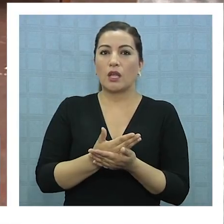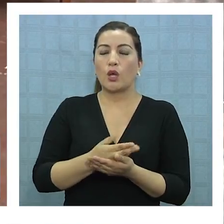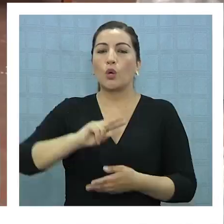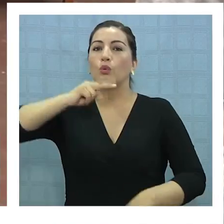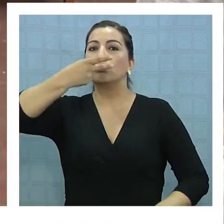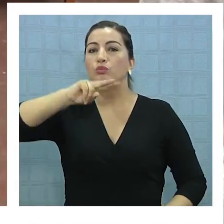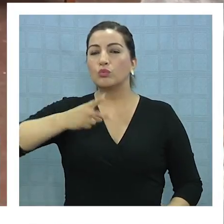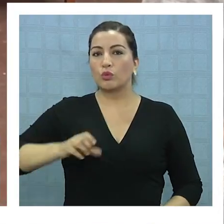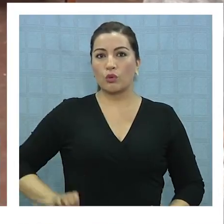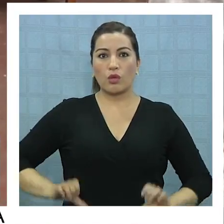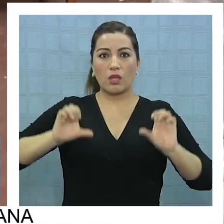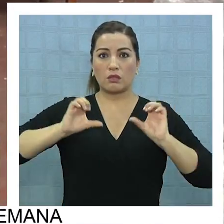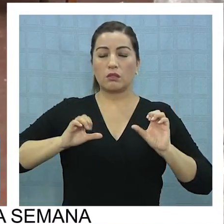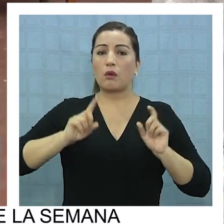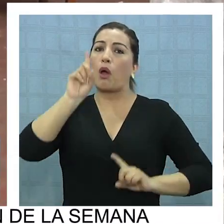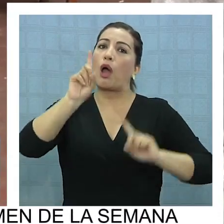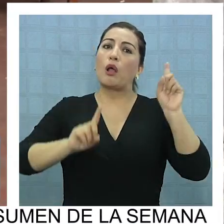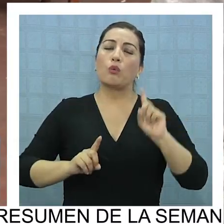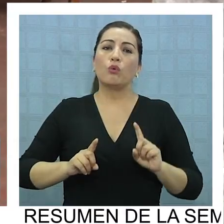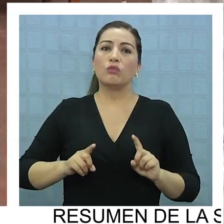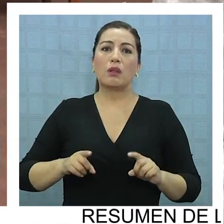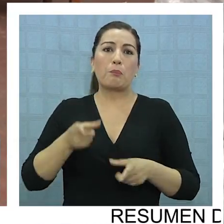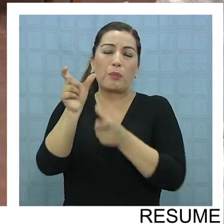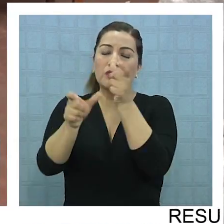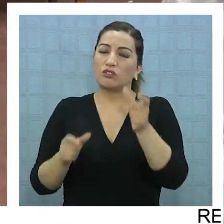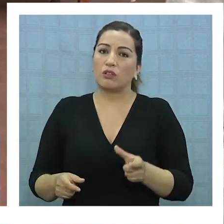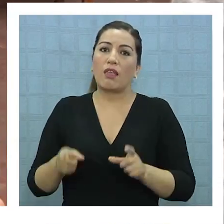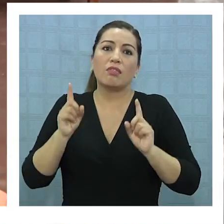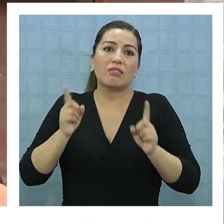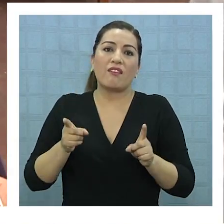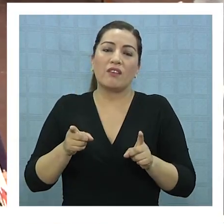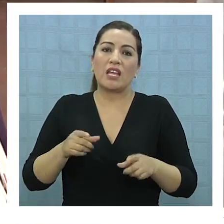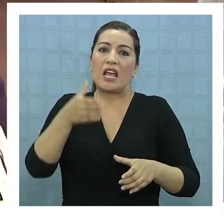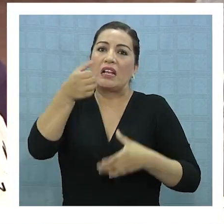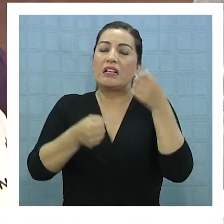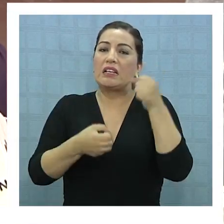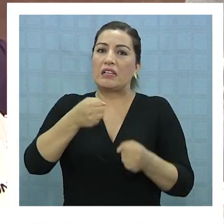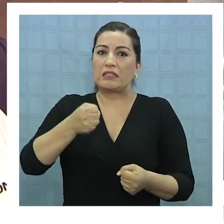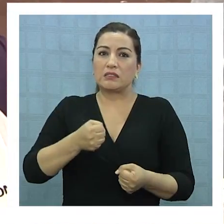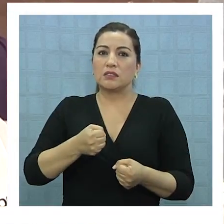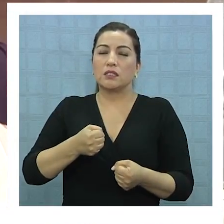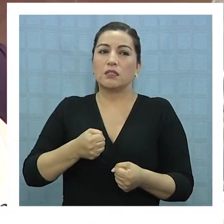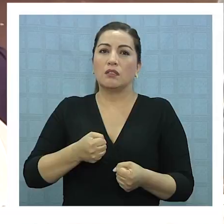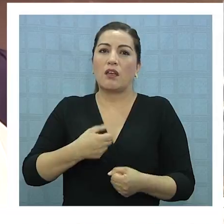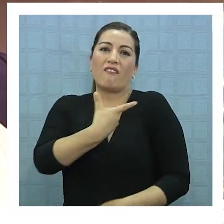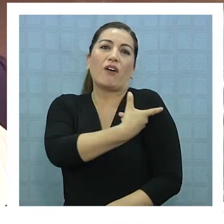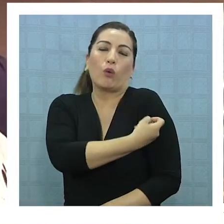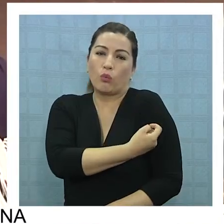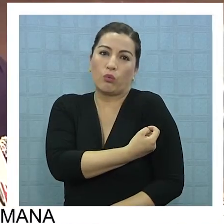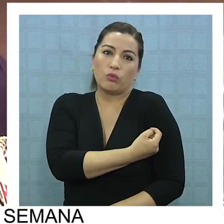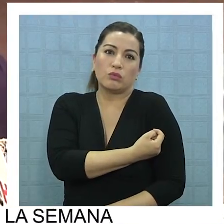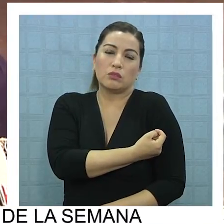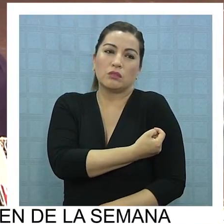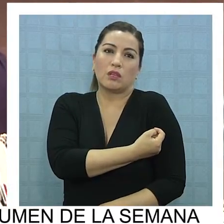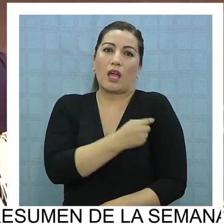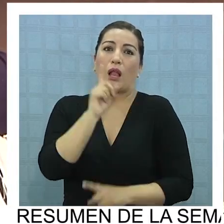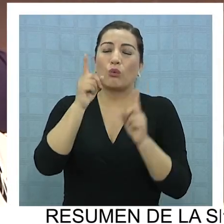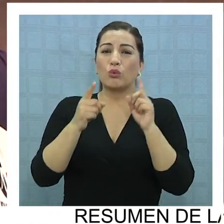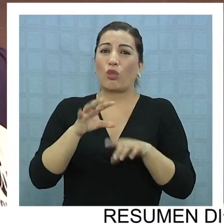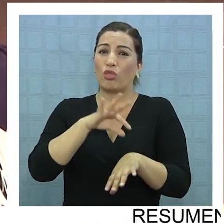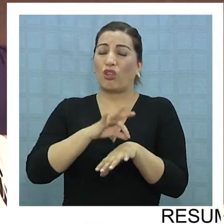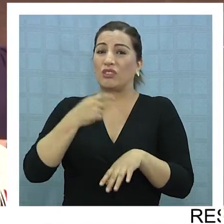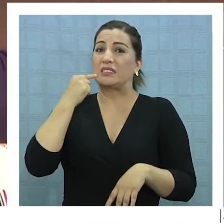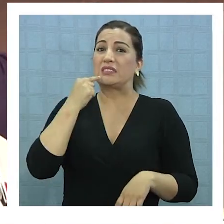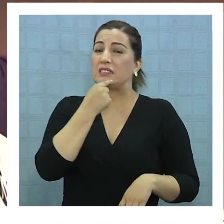que tiene que retirar leche, las vacunas, urgencias dentales, y la extensión horaria, que es a contar de las 5 de la